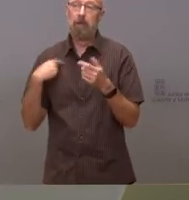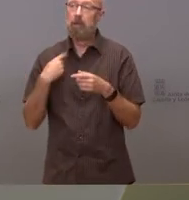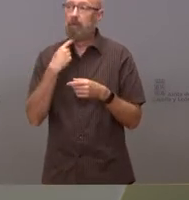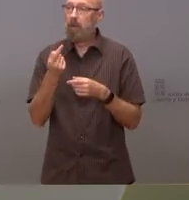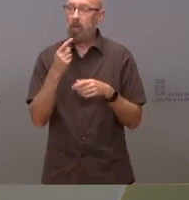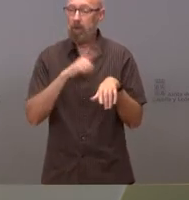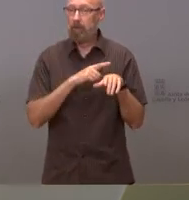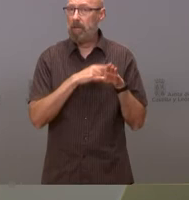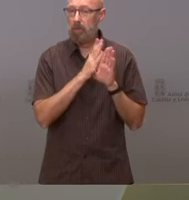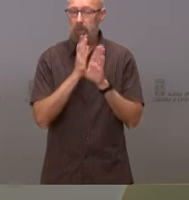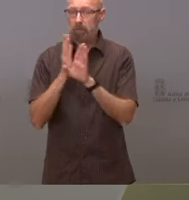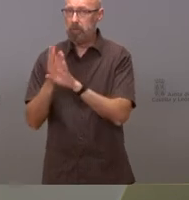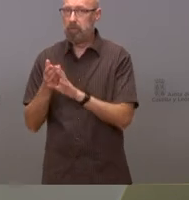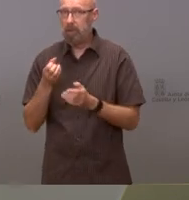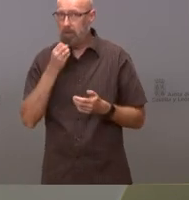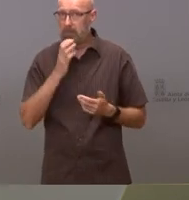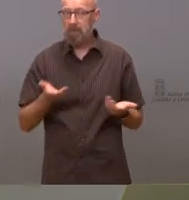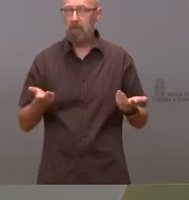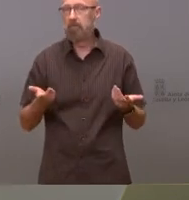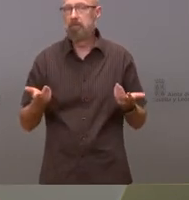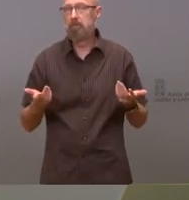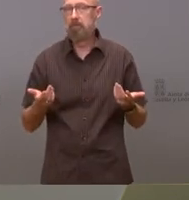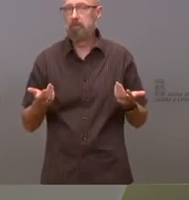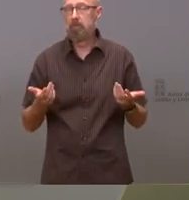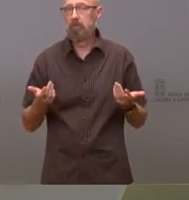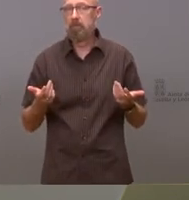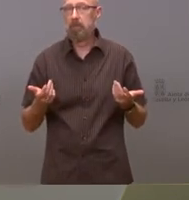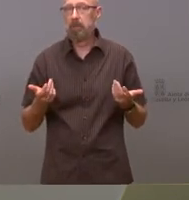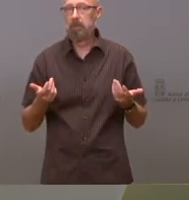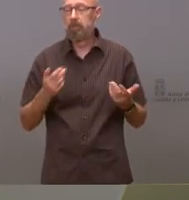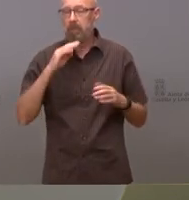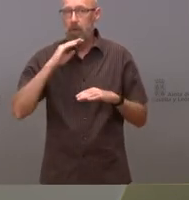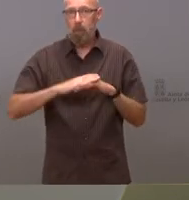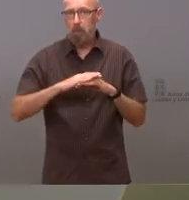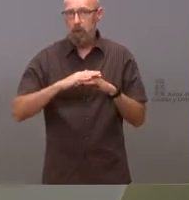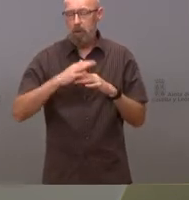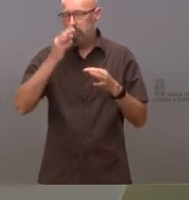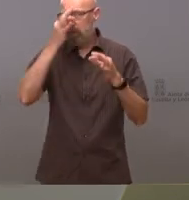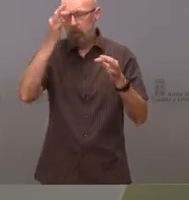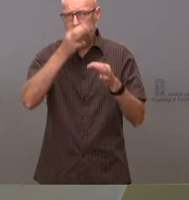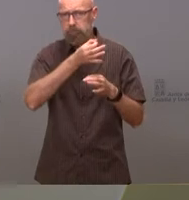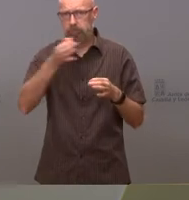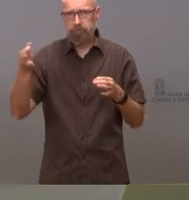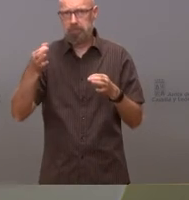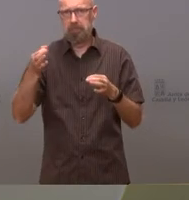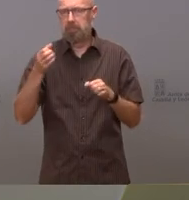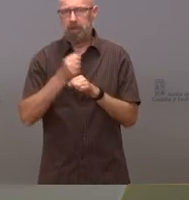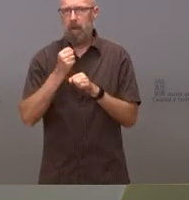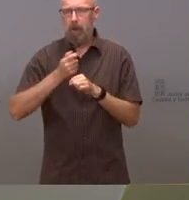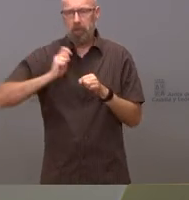los que hemos determinado y por lo tanto están dentro de un cumplimiento riguroso de una diligencia importante